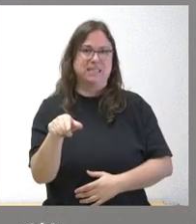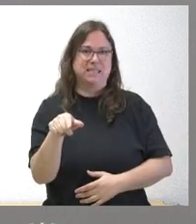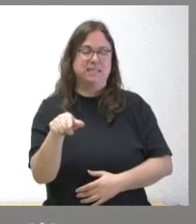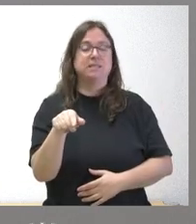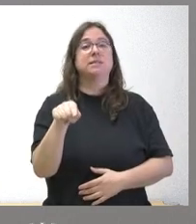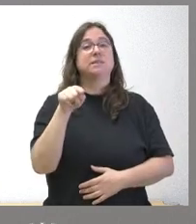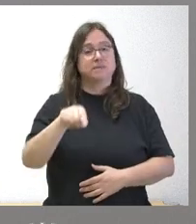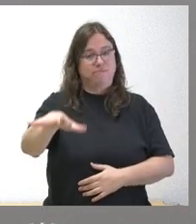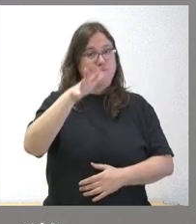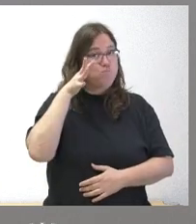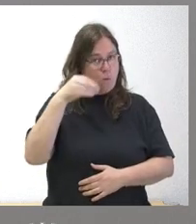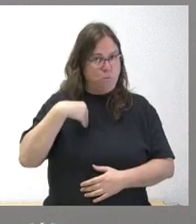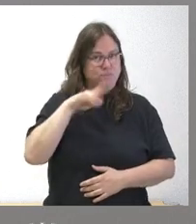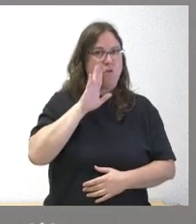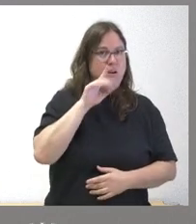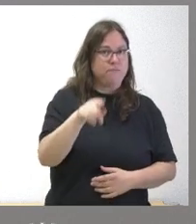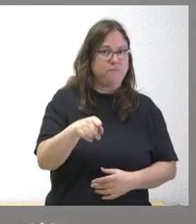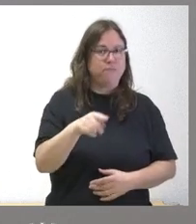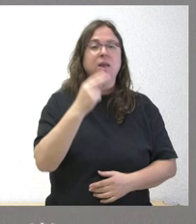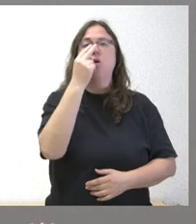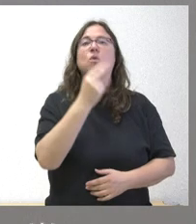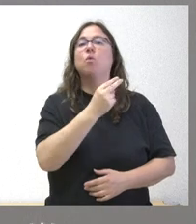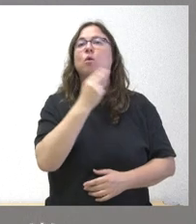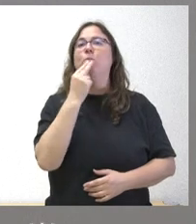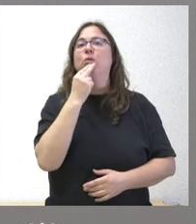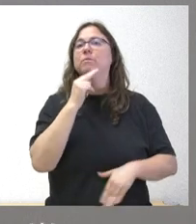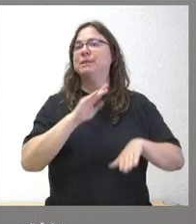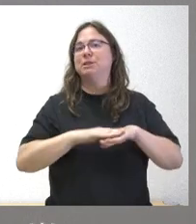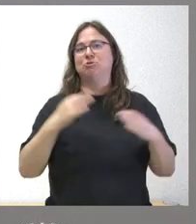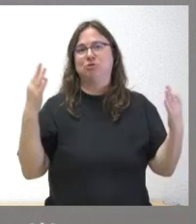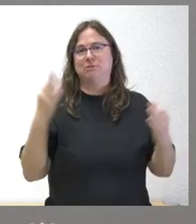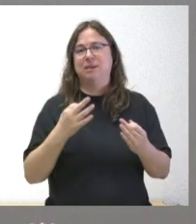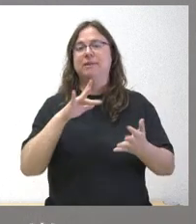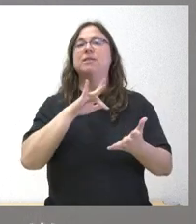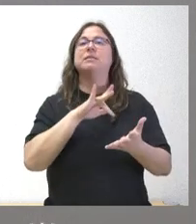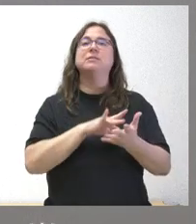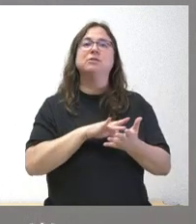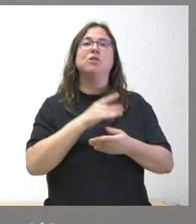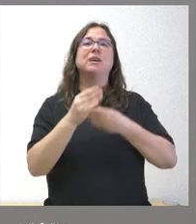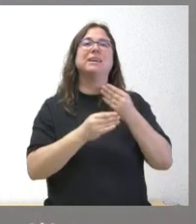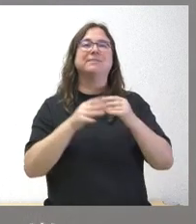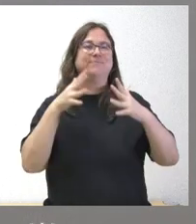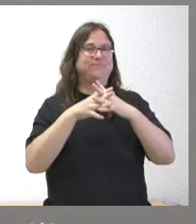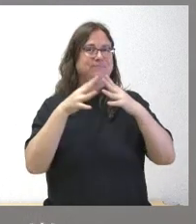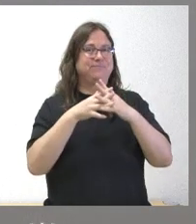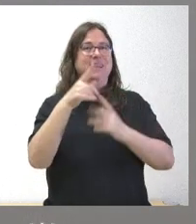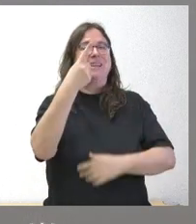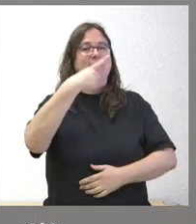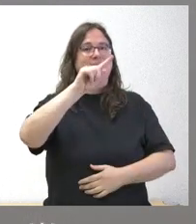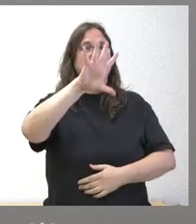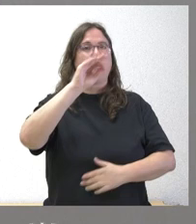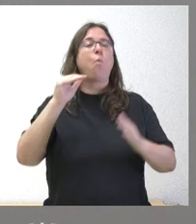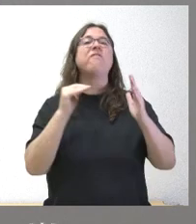término municipal. El compromiso que tenemos para esta legislatura es alcanzar actuaciones de infraestructura rural en 150.000